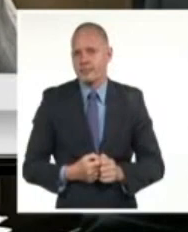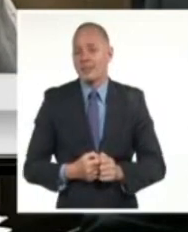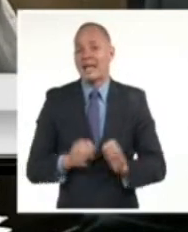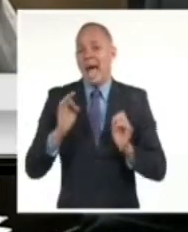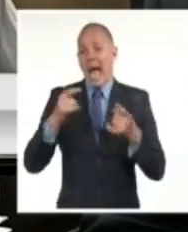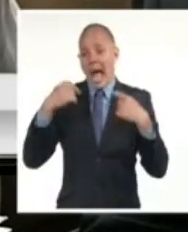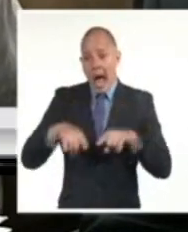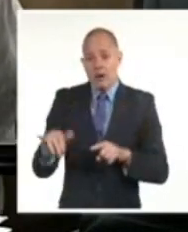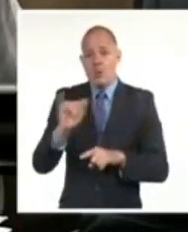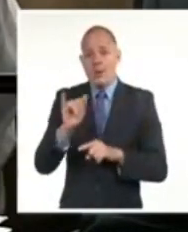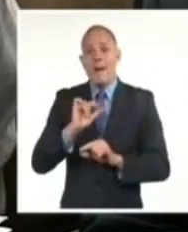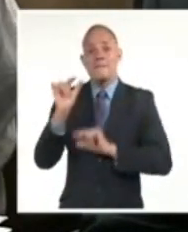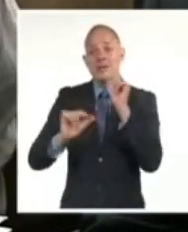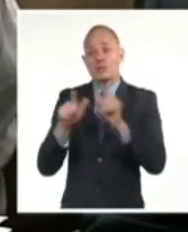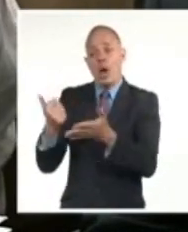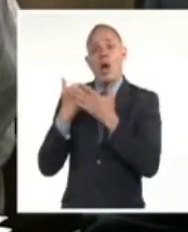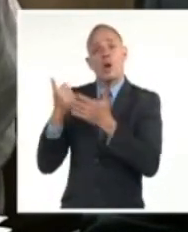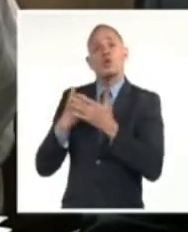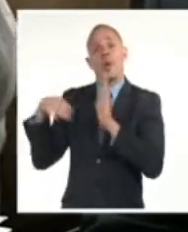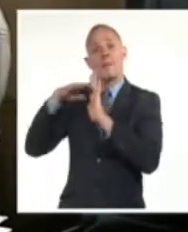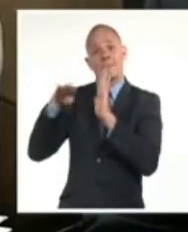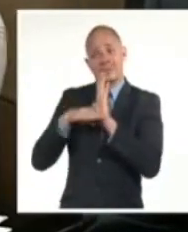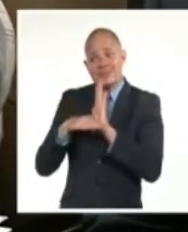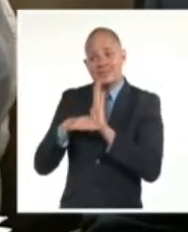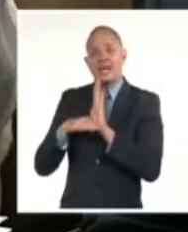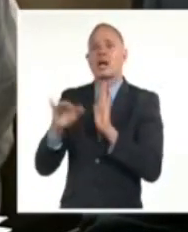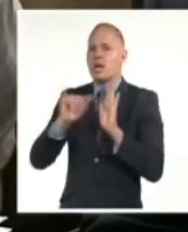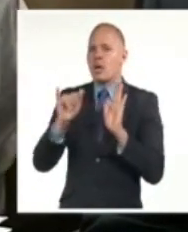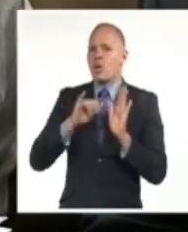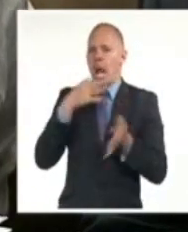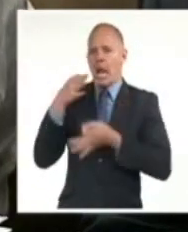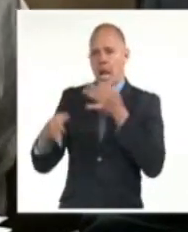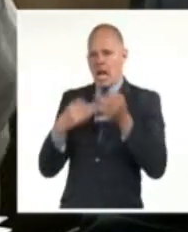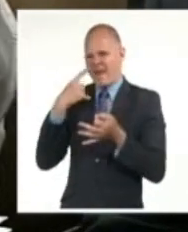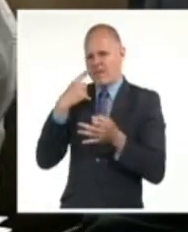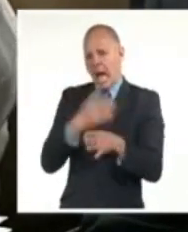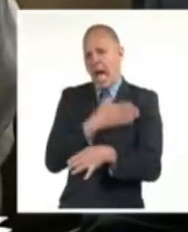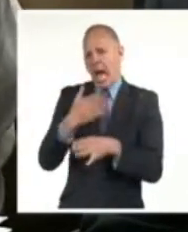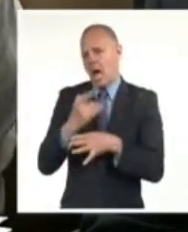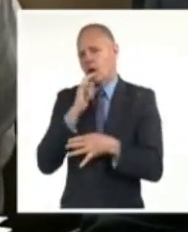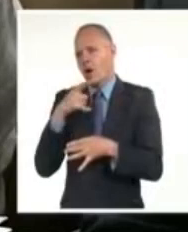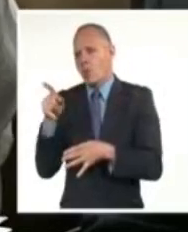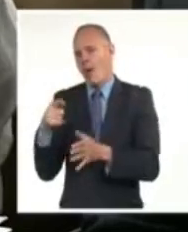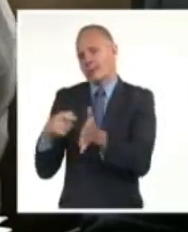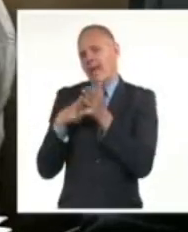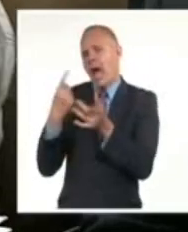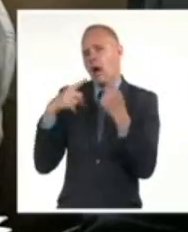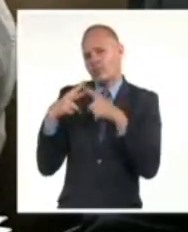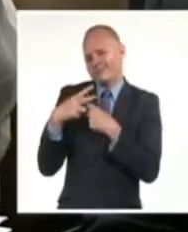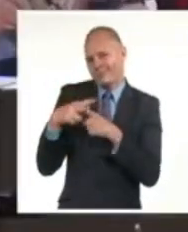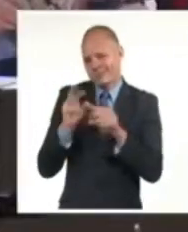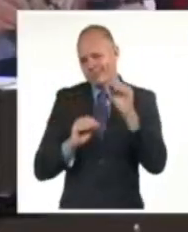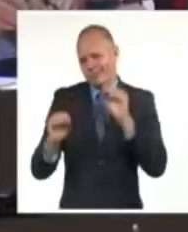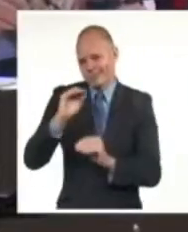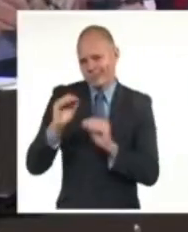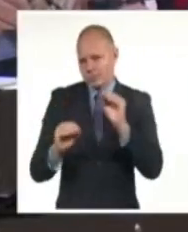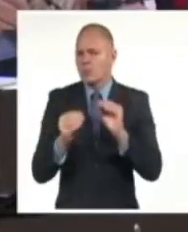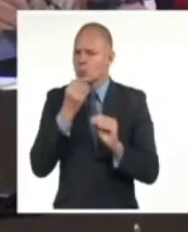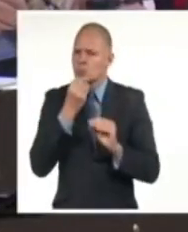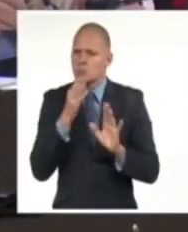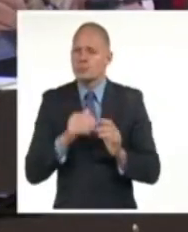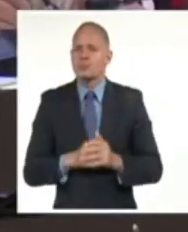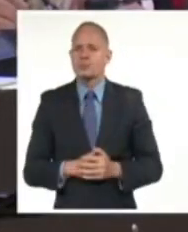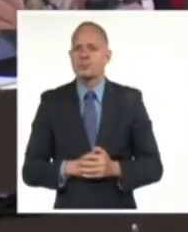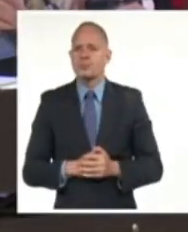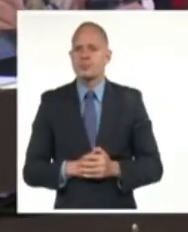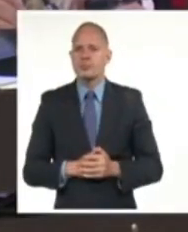a esos que nos ayudaron a hacer las medidas para perfeccionar las que tenemos profesionales, para ajustar algunas, para engrasarlas porque van cambiando. Dentro de las